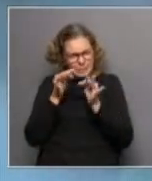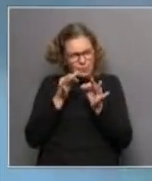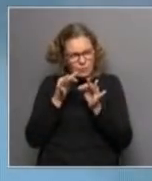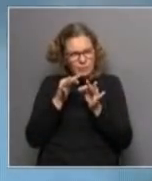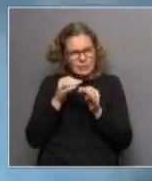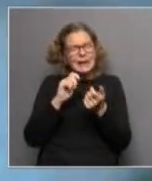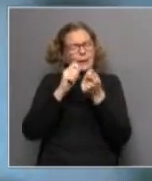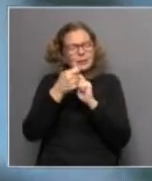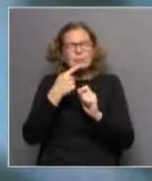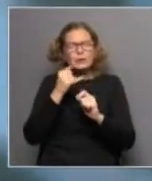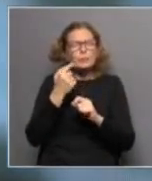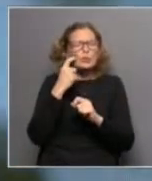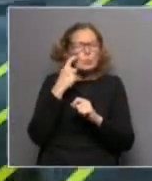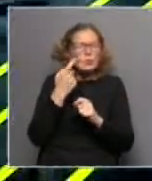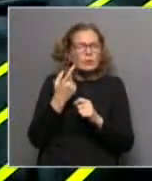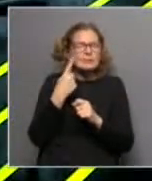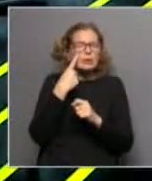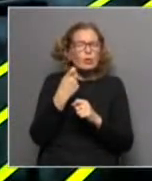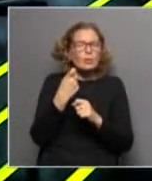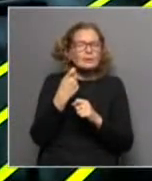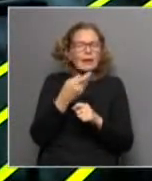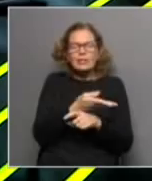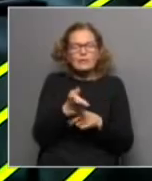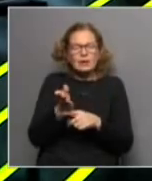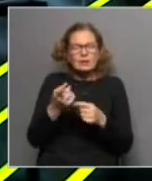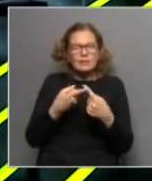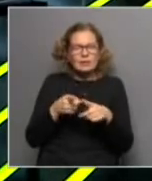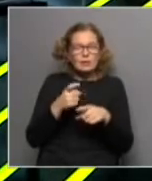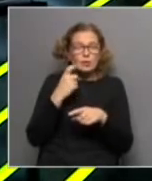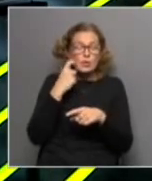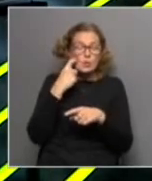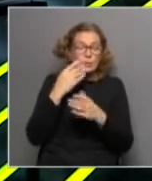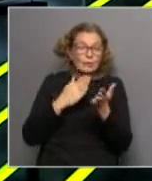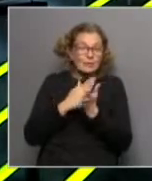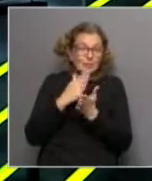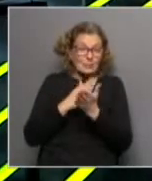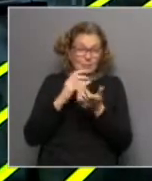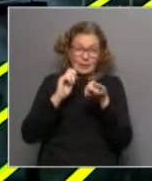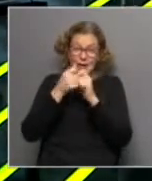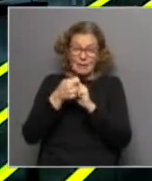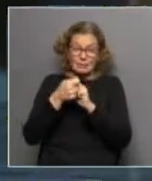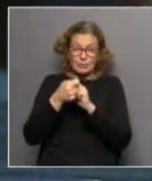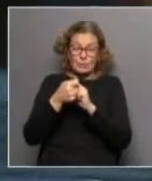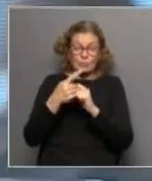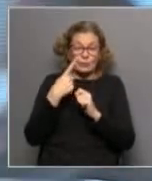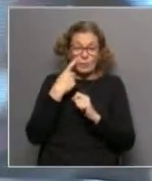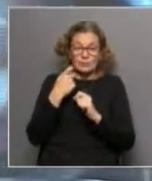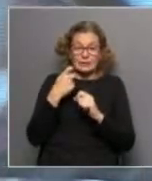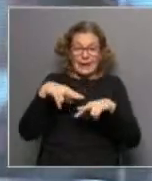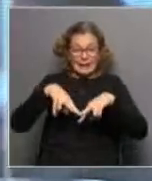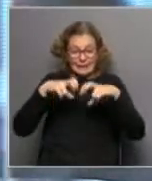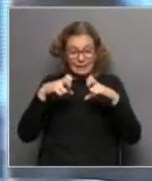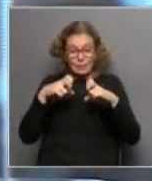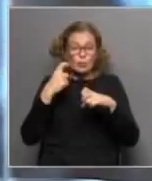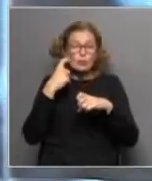¿cambiarían los números teniendo en cuenta más opciones? Los números van a cambiar siempre. O sea, siempre que hacemos una medición, estamos poniendo un